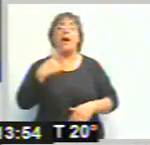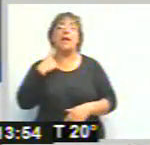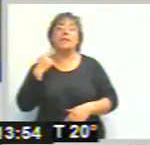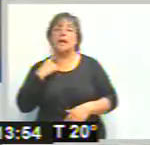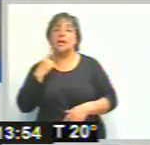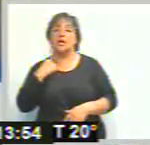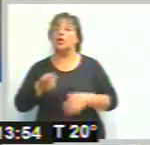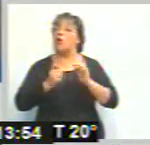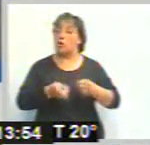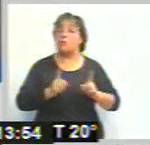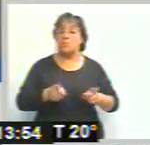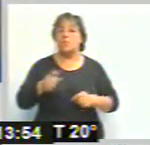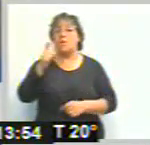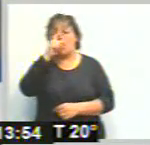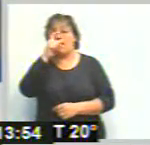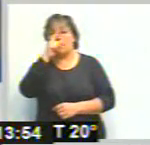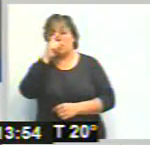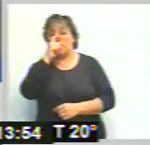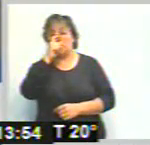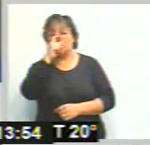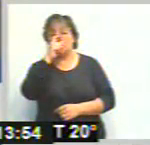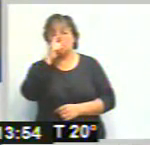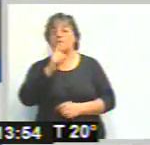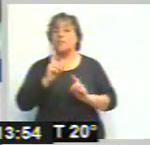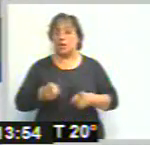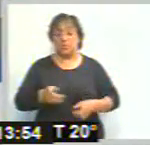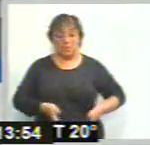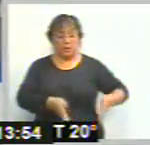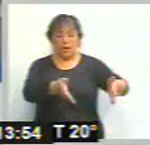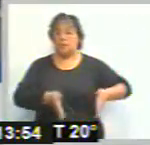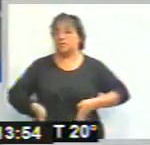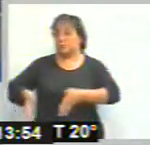lo mismo va a pasar en la Avenida Belgrano con el aditamento de carriles selectivos.